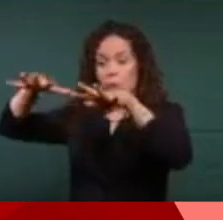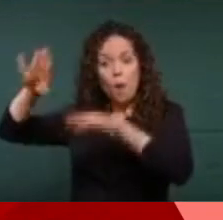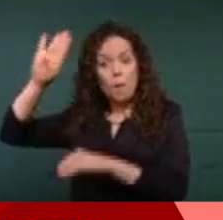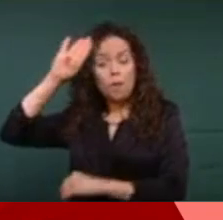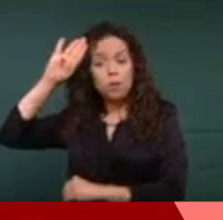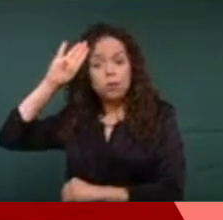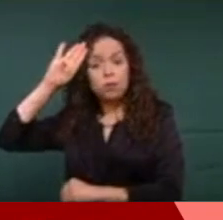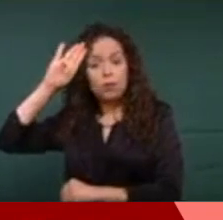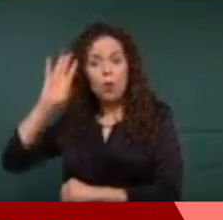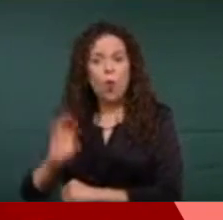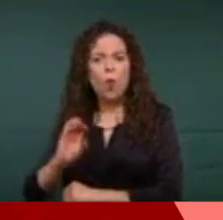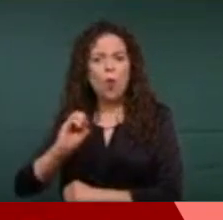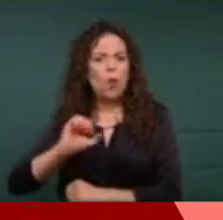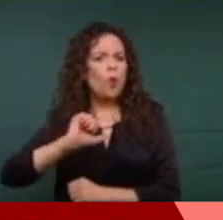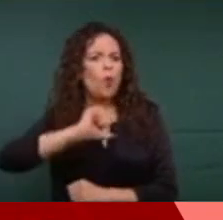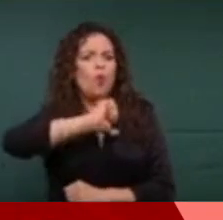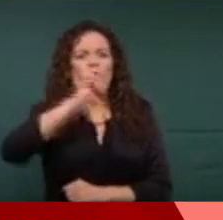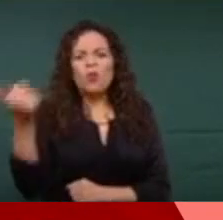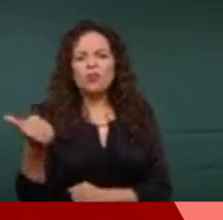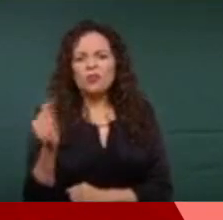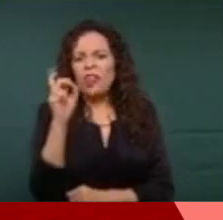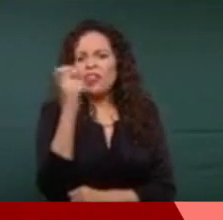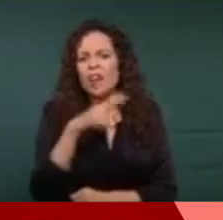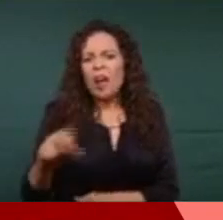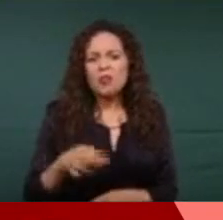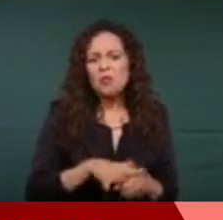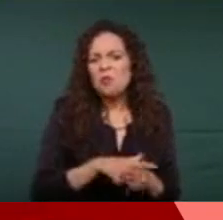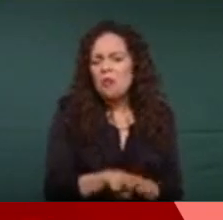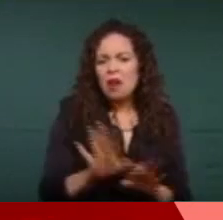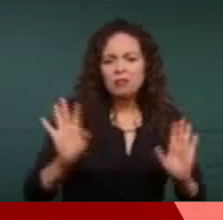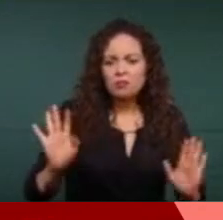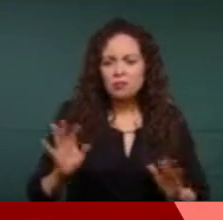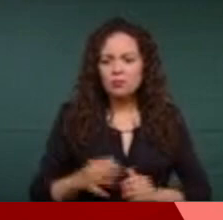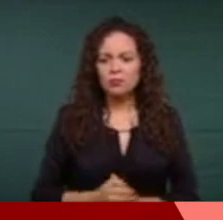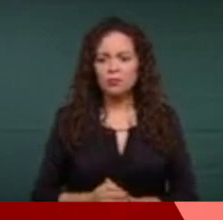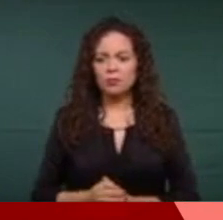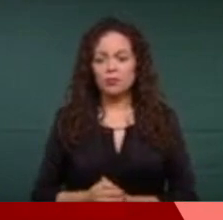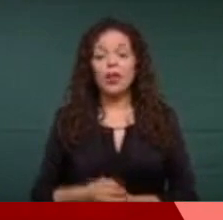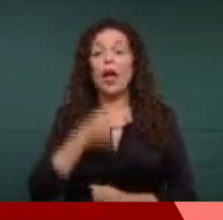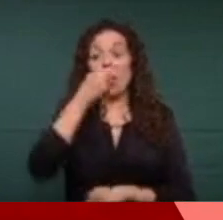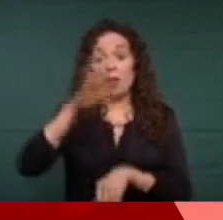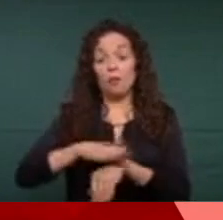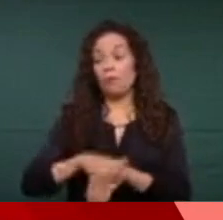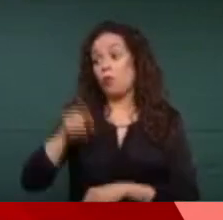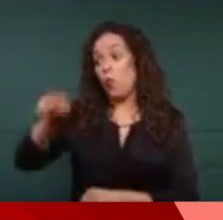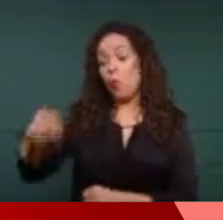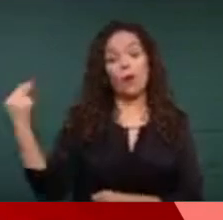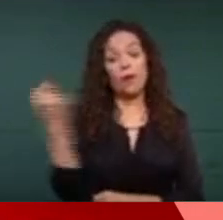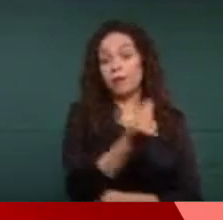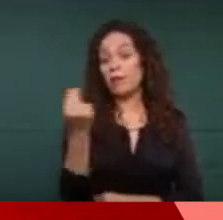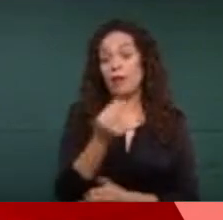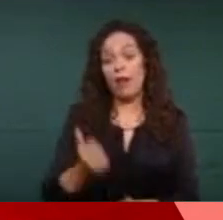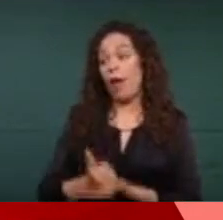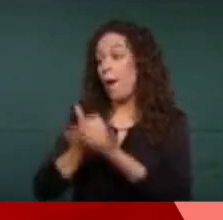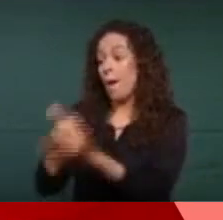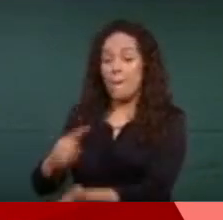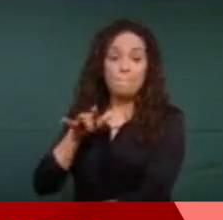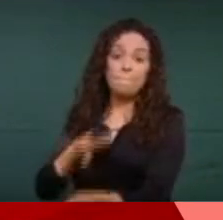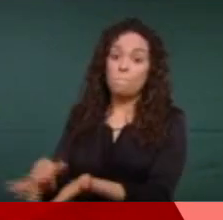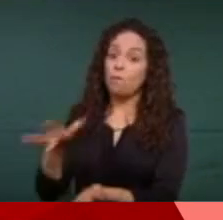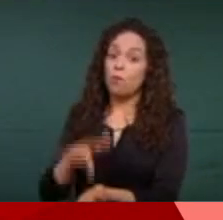daño y una declaración de emergencia y iba el dinero